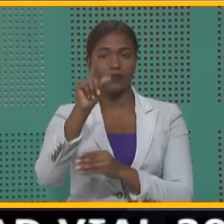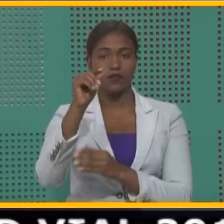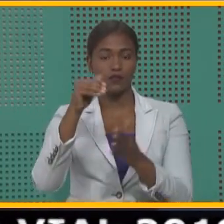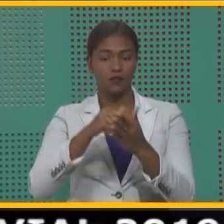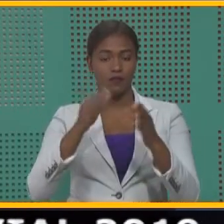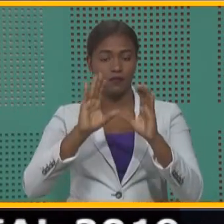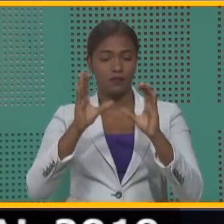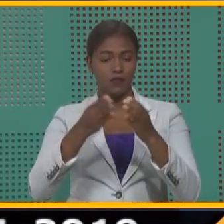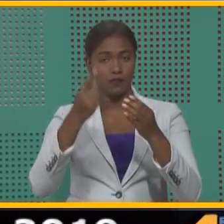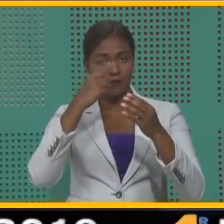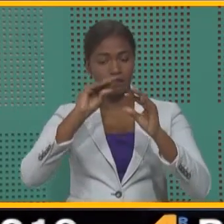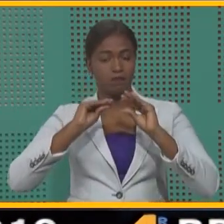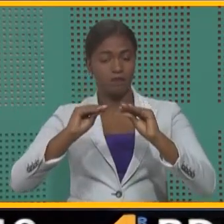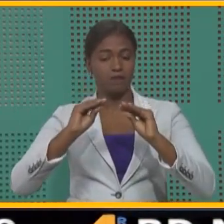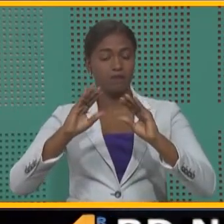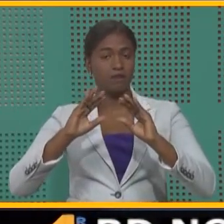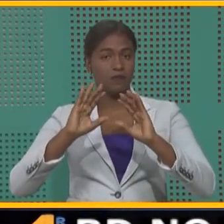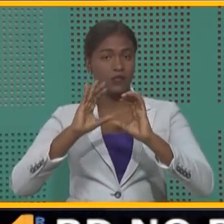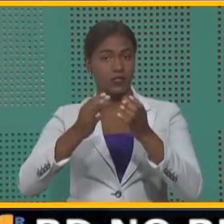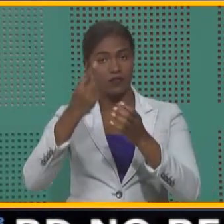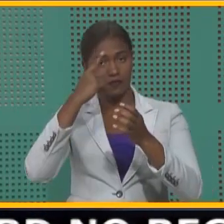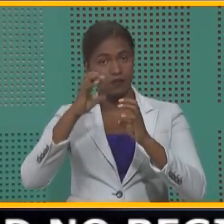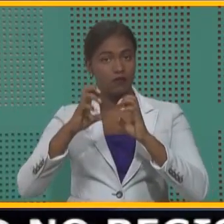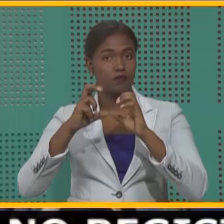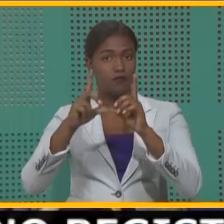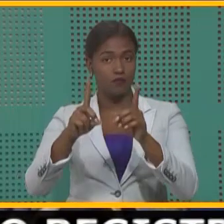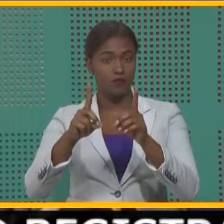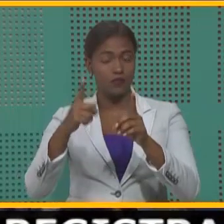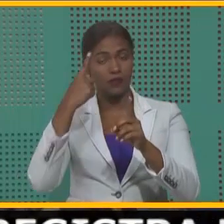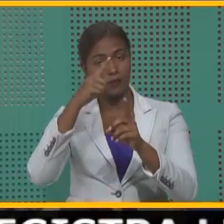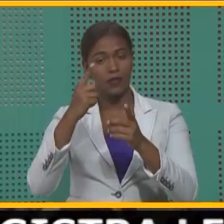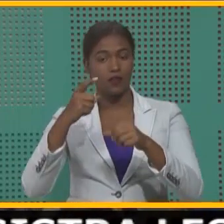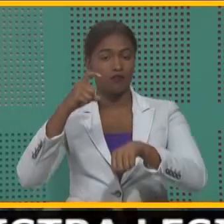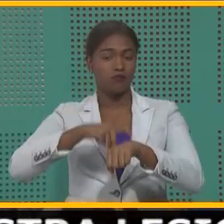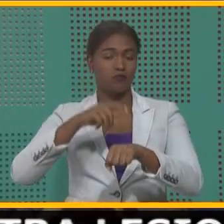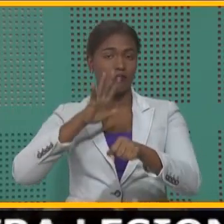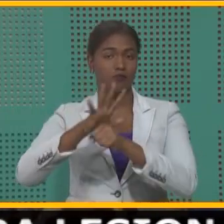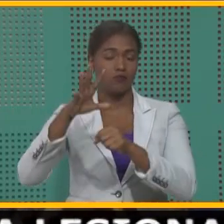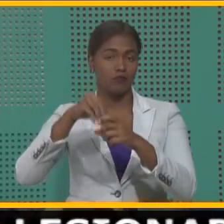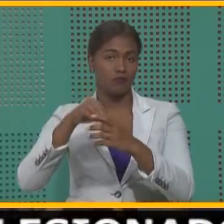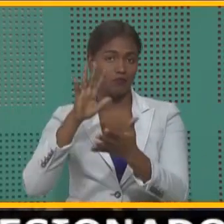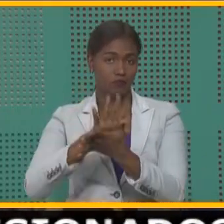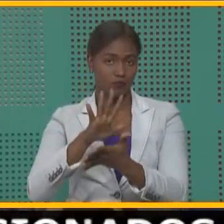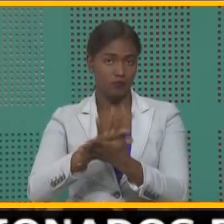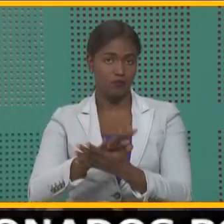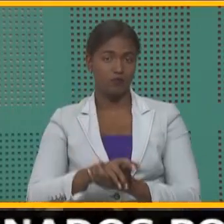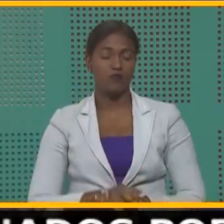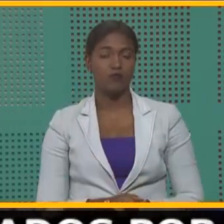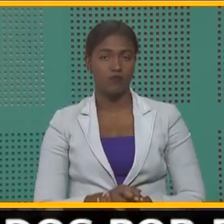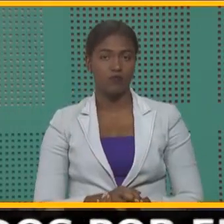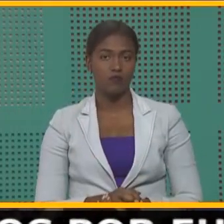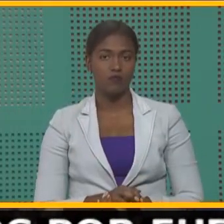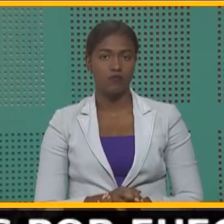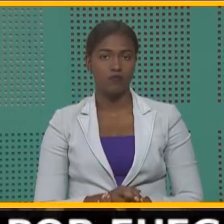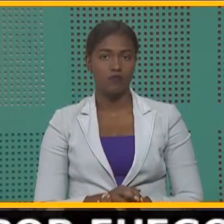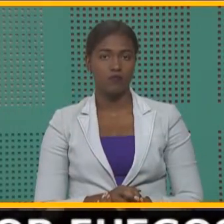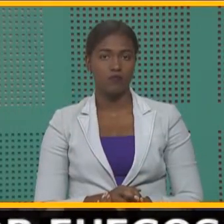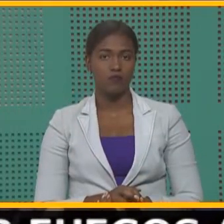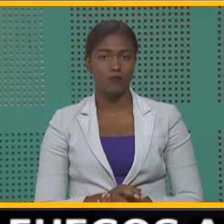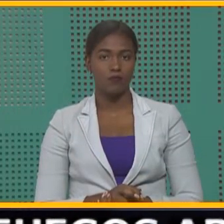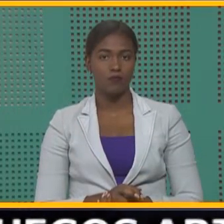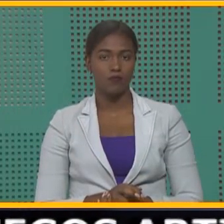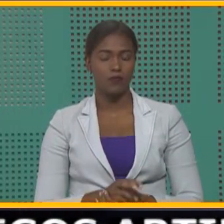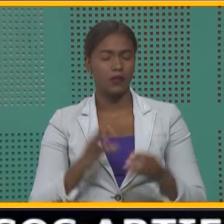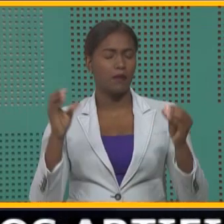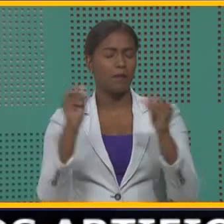para la educación, para la tanda entendida. La más formidable obra